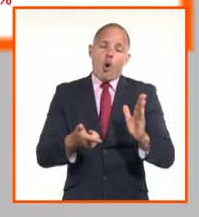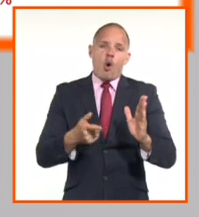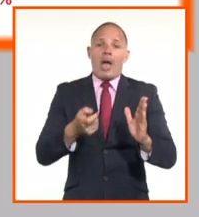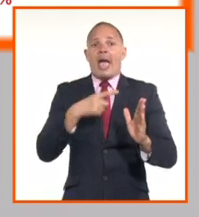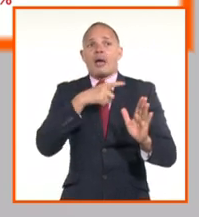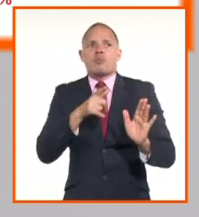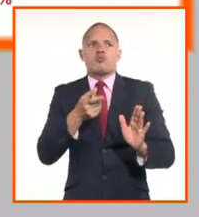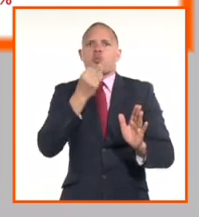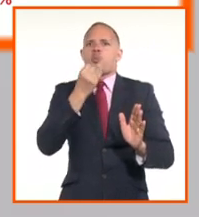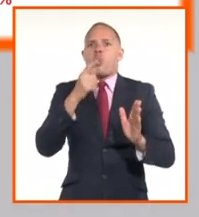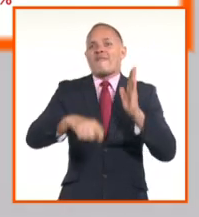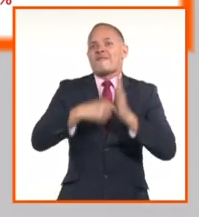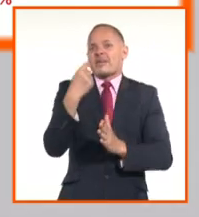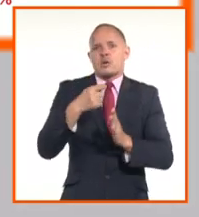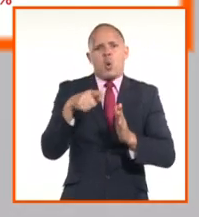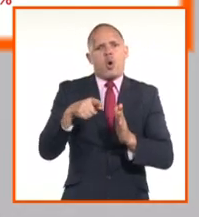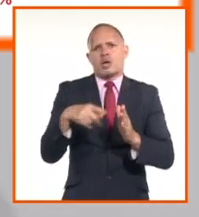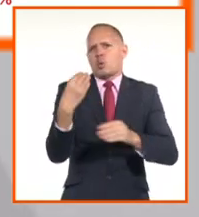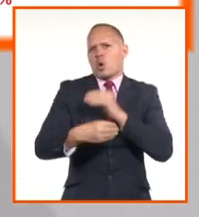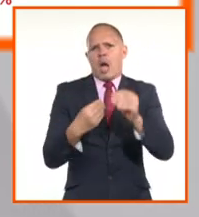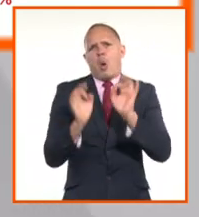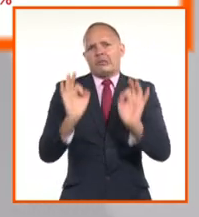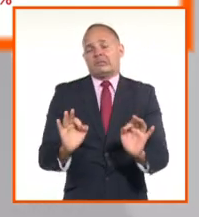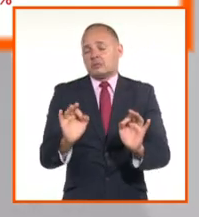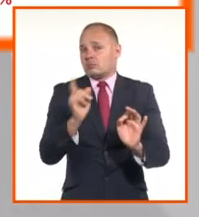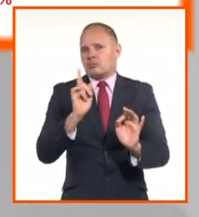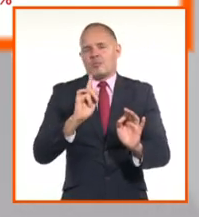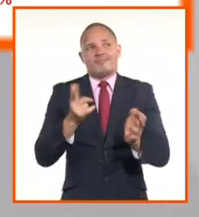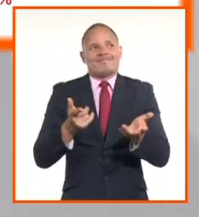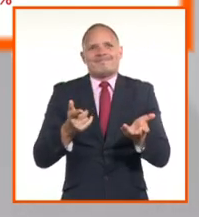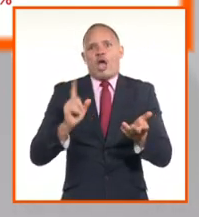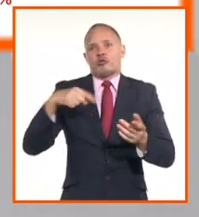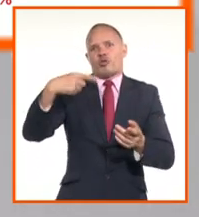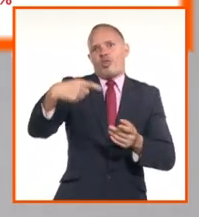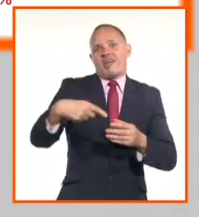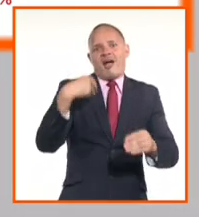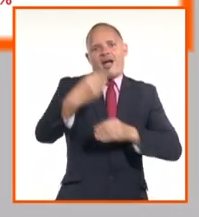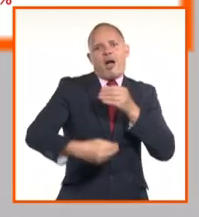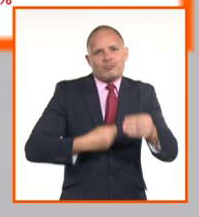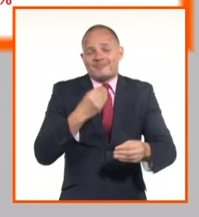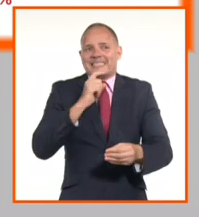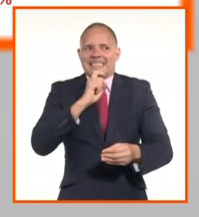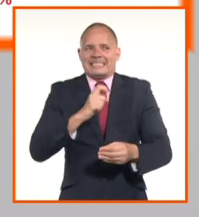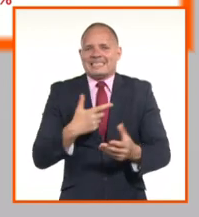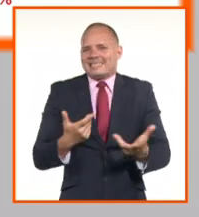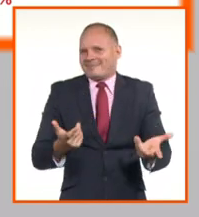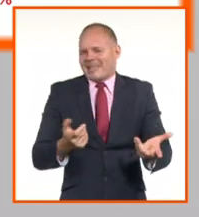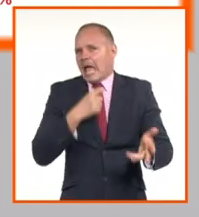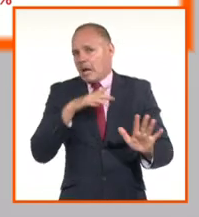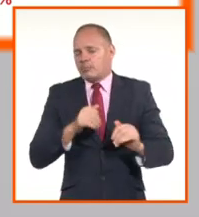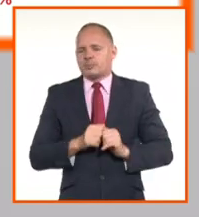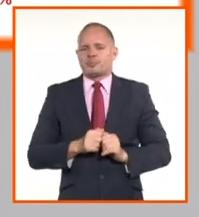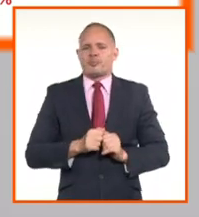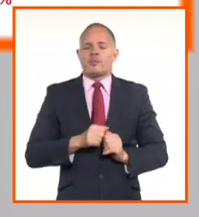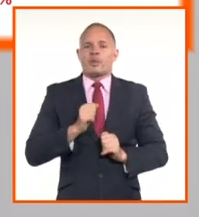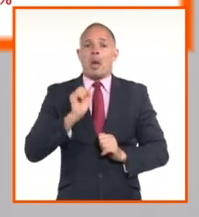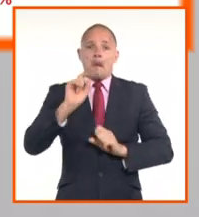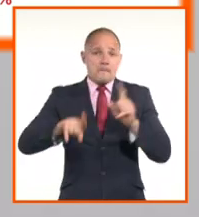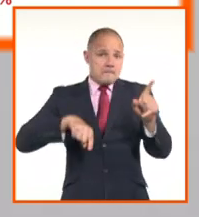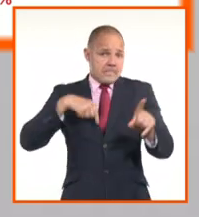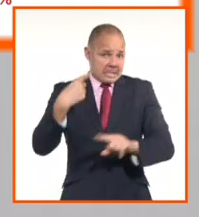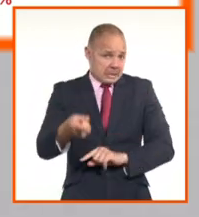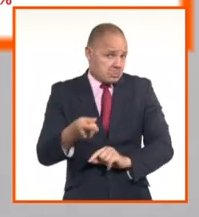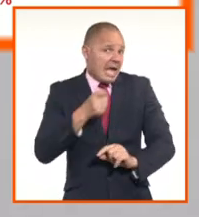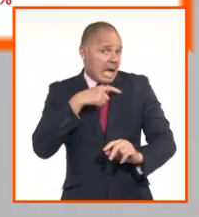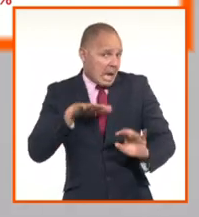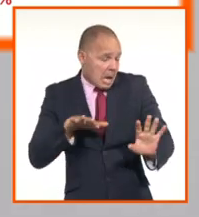utilizar. Entonces, por ejemplo, en el ejemplo, estamos diciendo que si usted va al banco mañana, por ejemplo, y vendiera